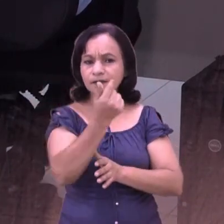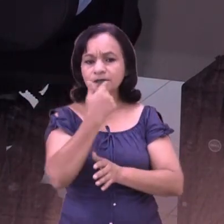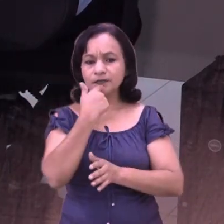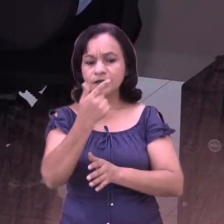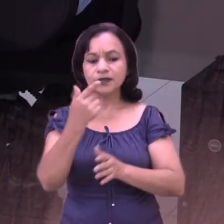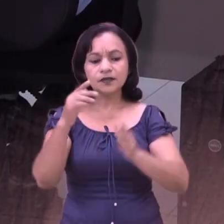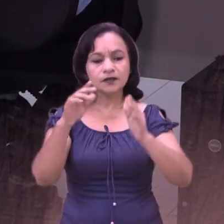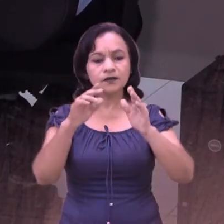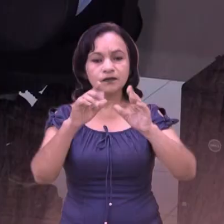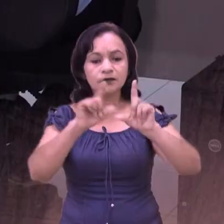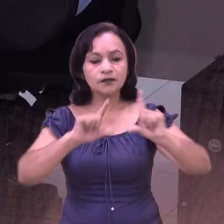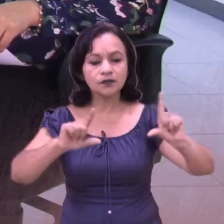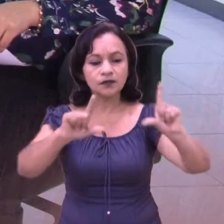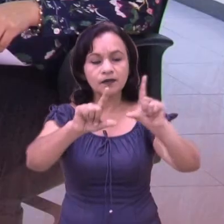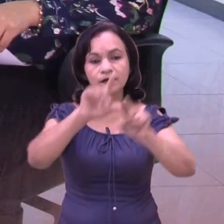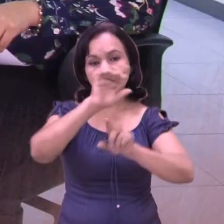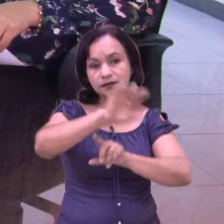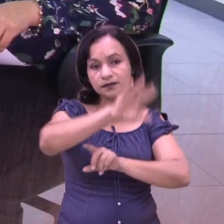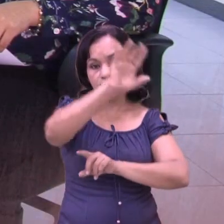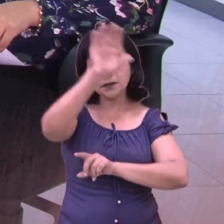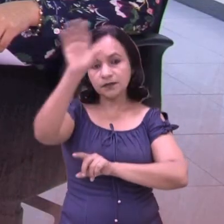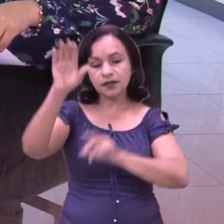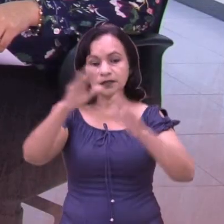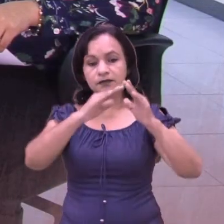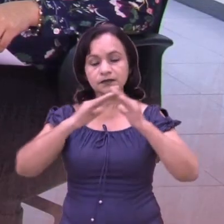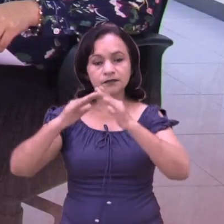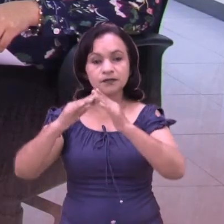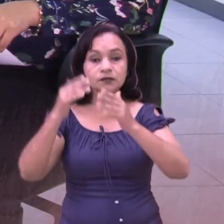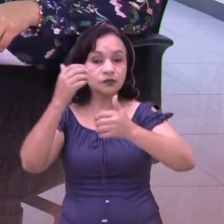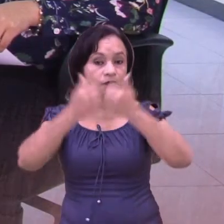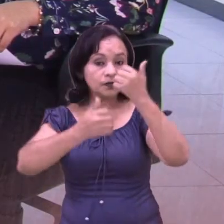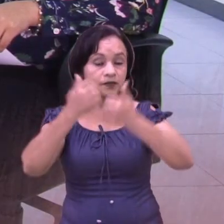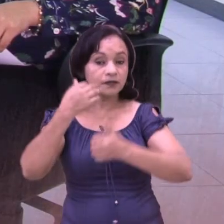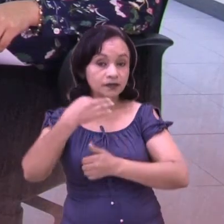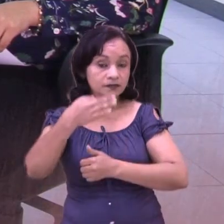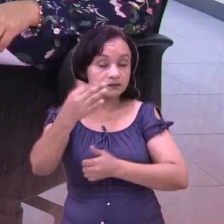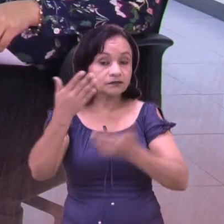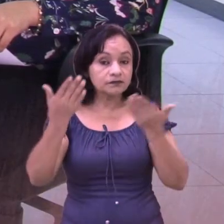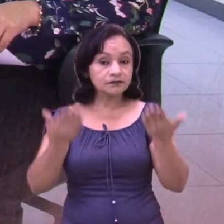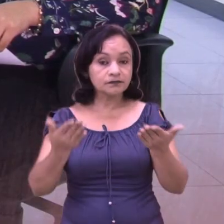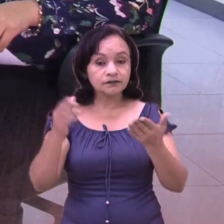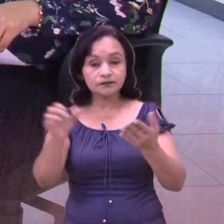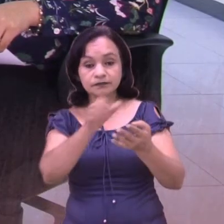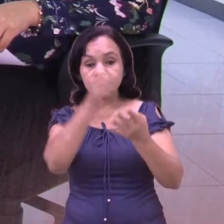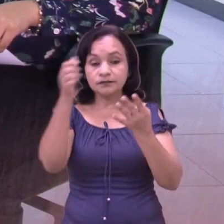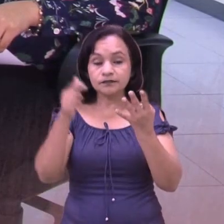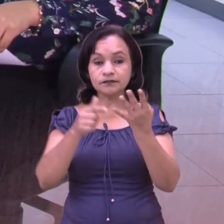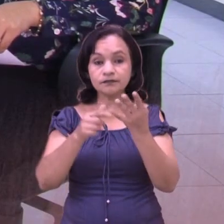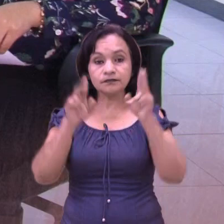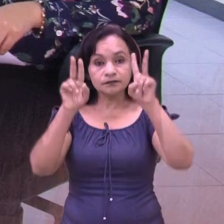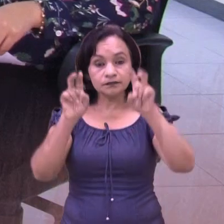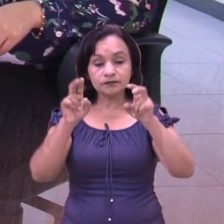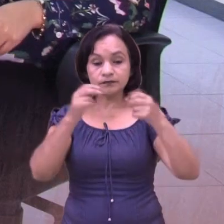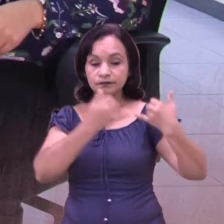actuar con mayor rapidez desde los territorios, los departamentos y ante cualquier eventualidad. El otro aspecto es que el Instituto